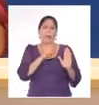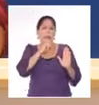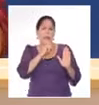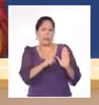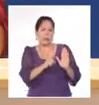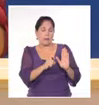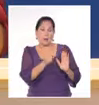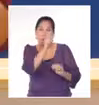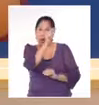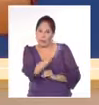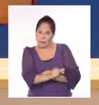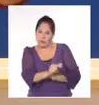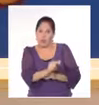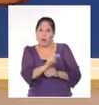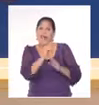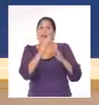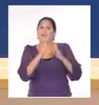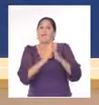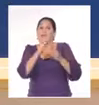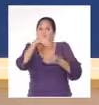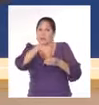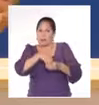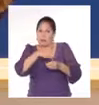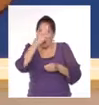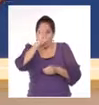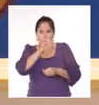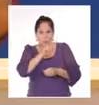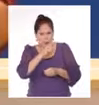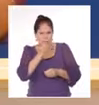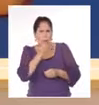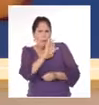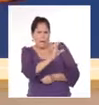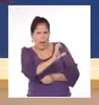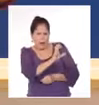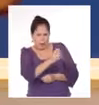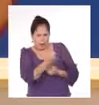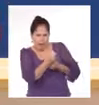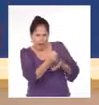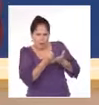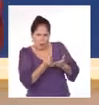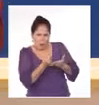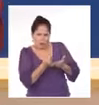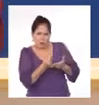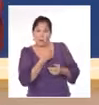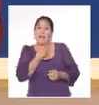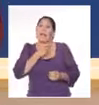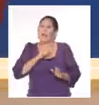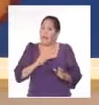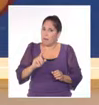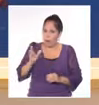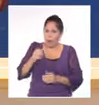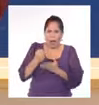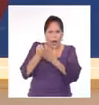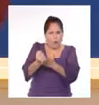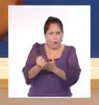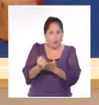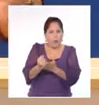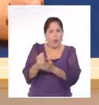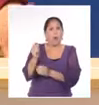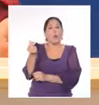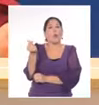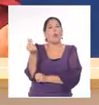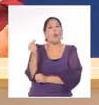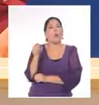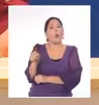una persona residente en Cuba que va a encontrar para ella un banco que quiera, esto es por poner un ejemplo, que quiera abrirle una cuenta